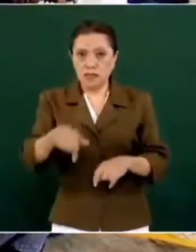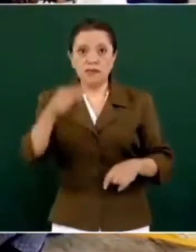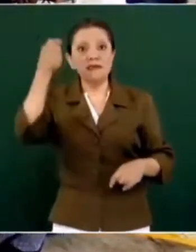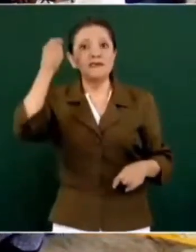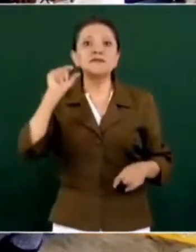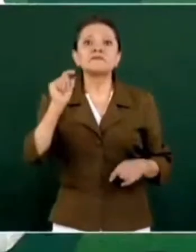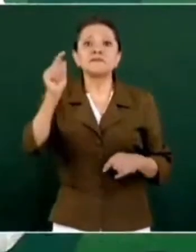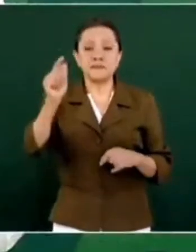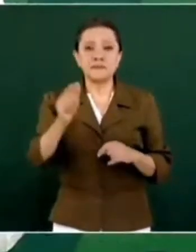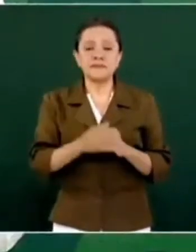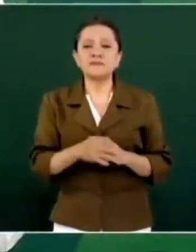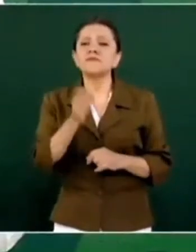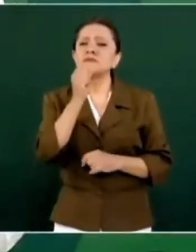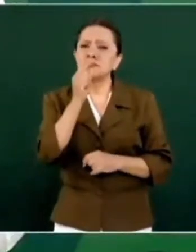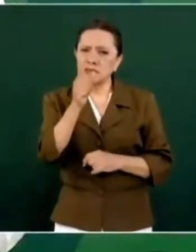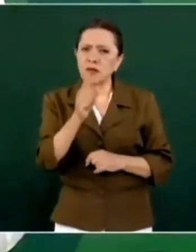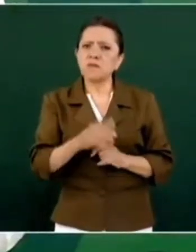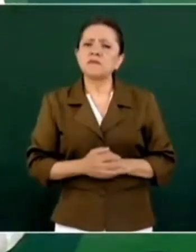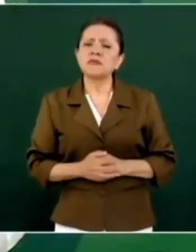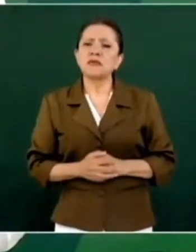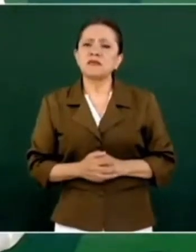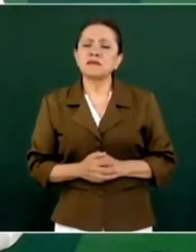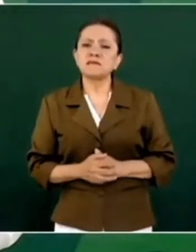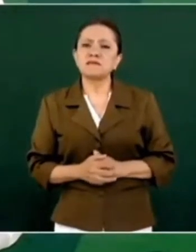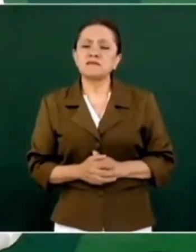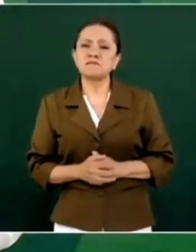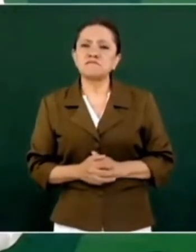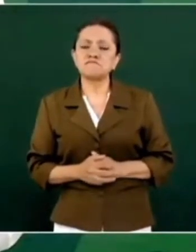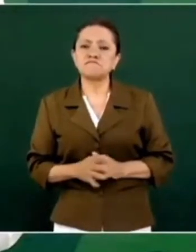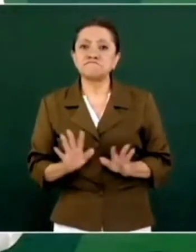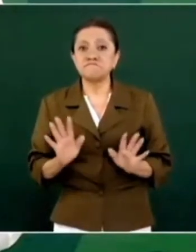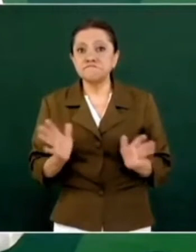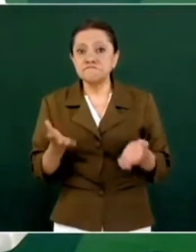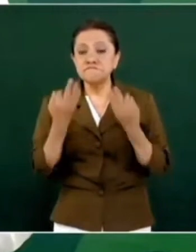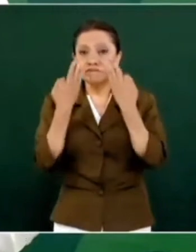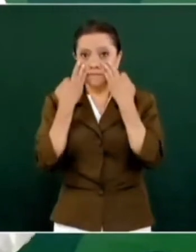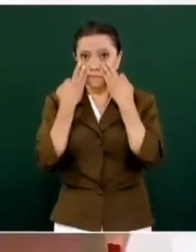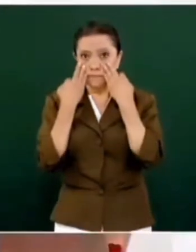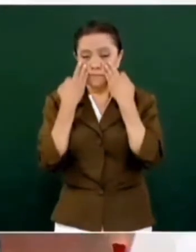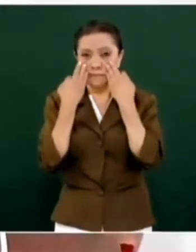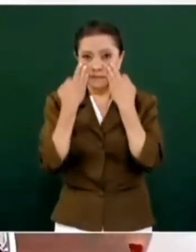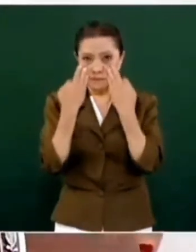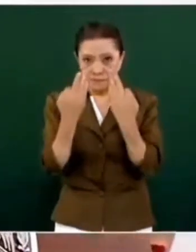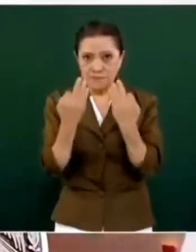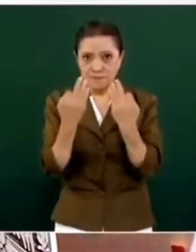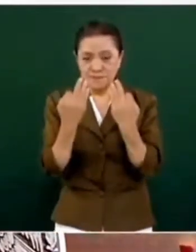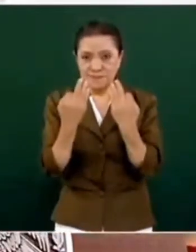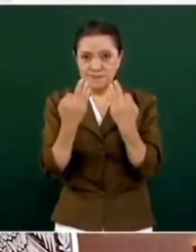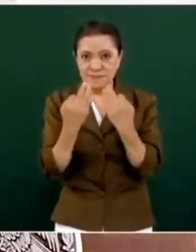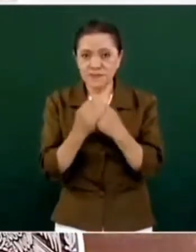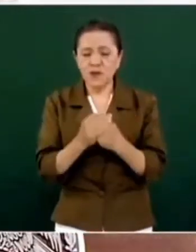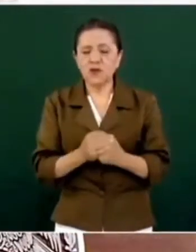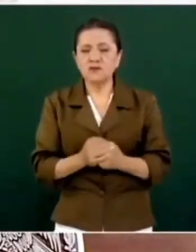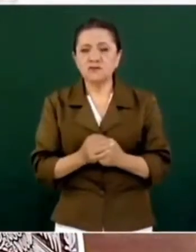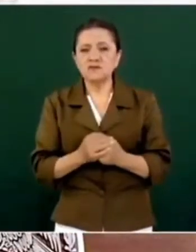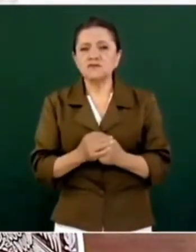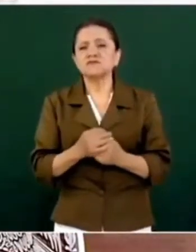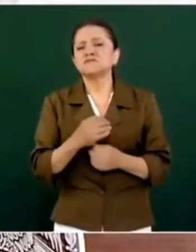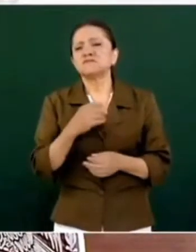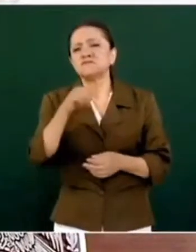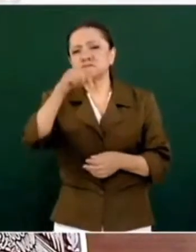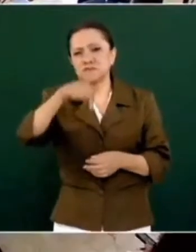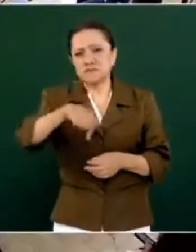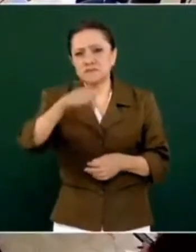también vamos a ser testigos de un acuerdo que vamos a